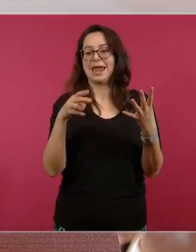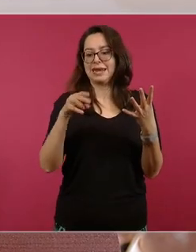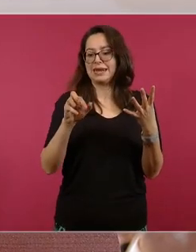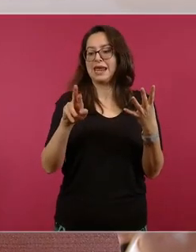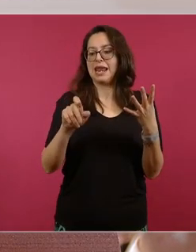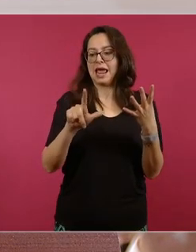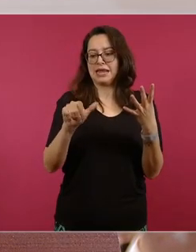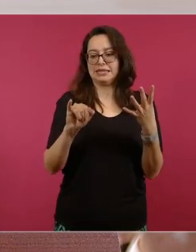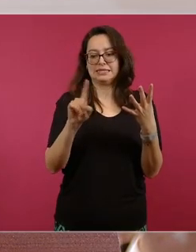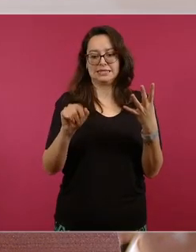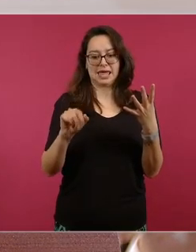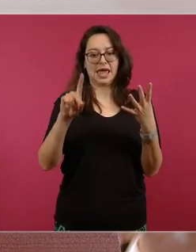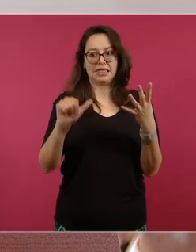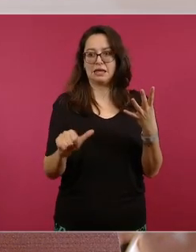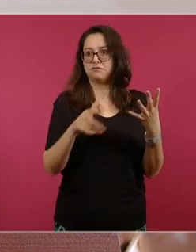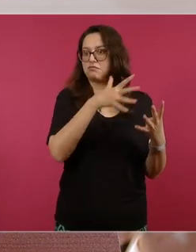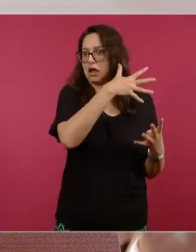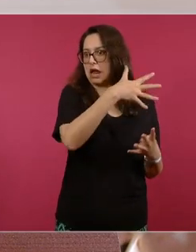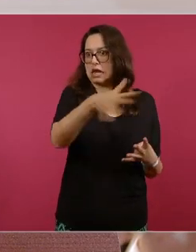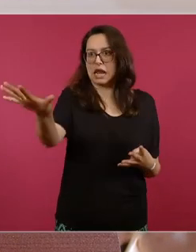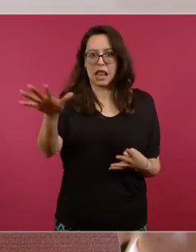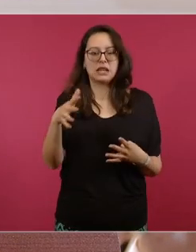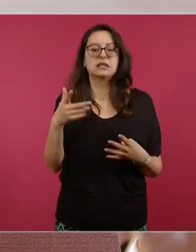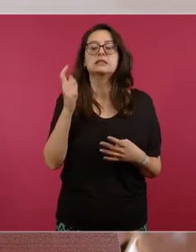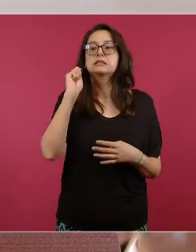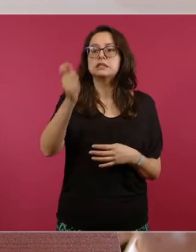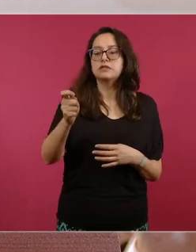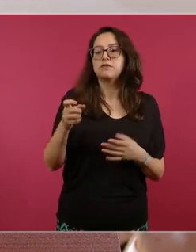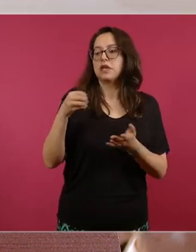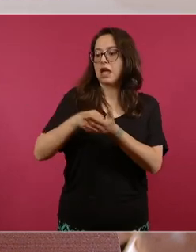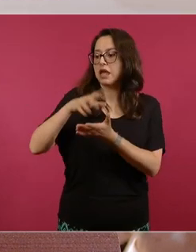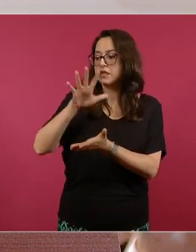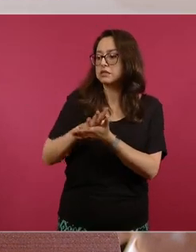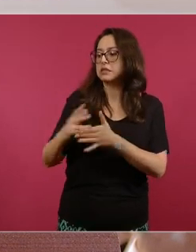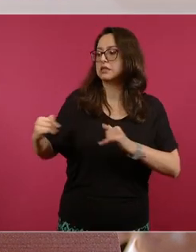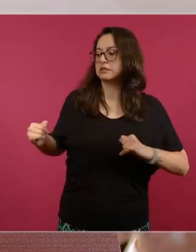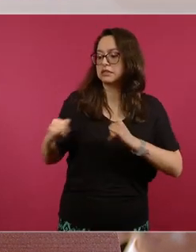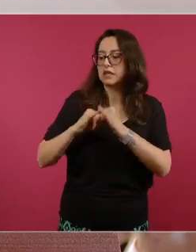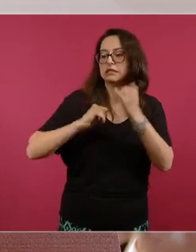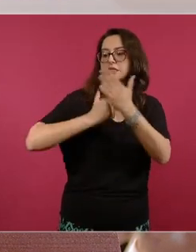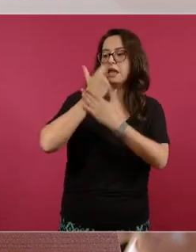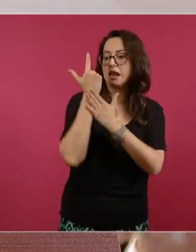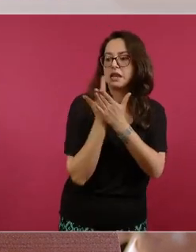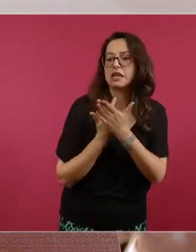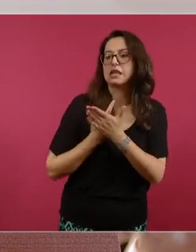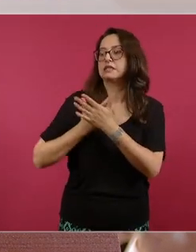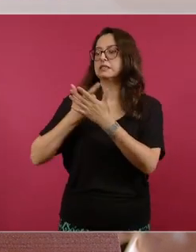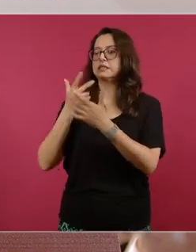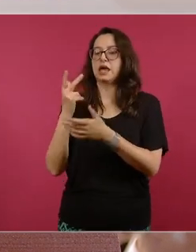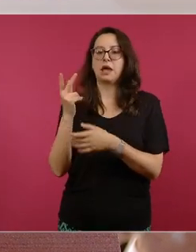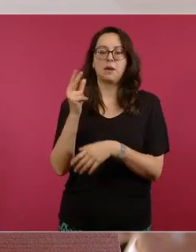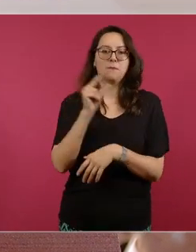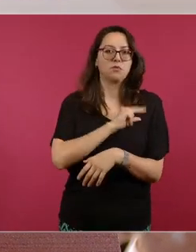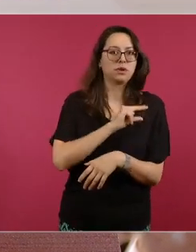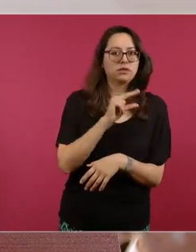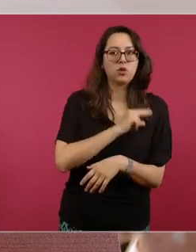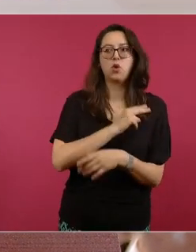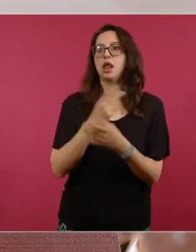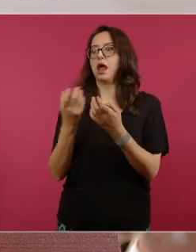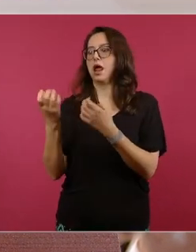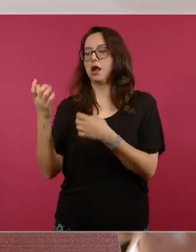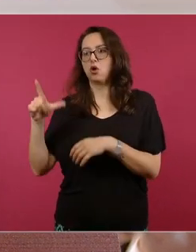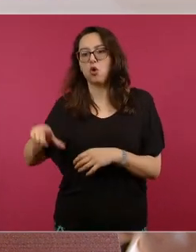la que se realiza a través de los registros administrativos y listados públicos y privados y en quinto lugar